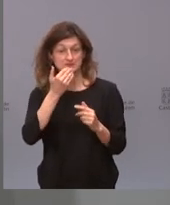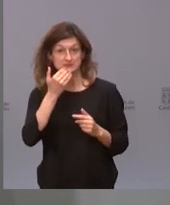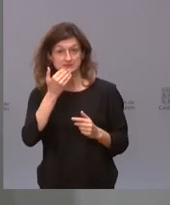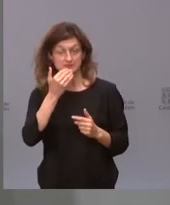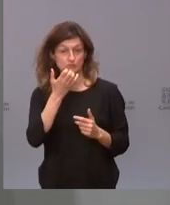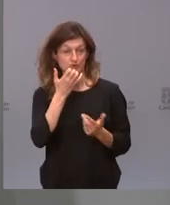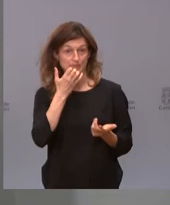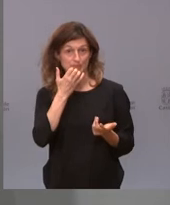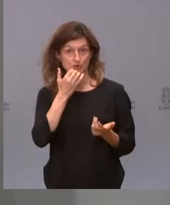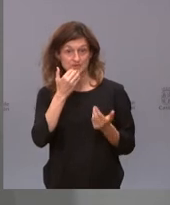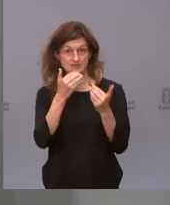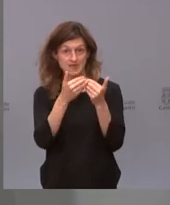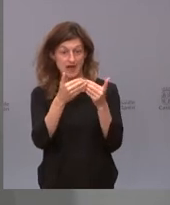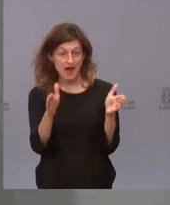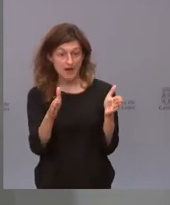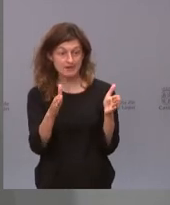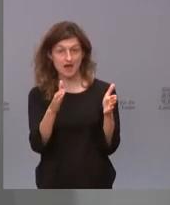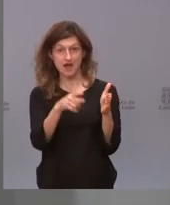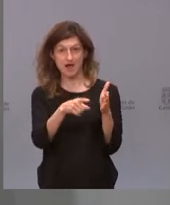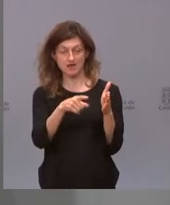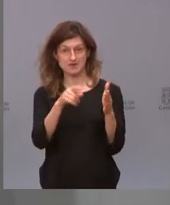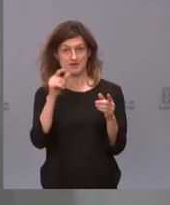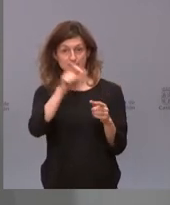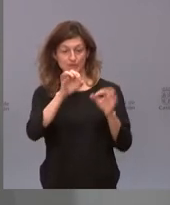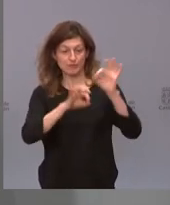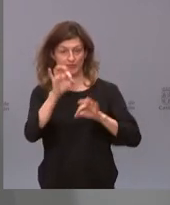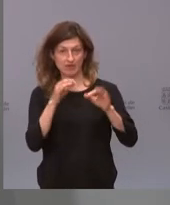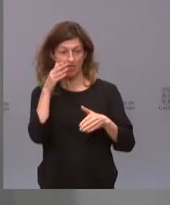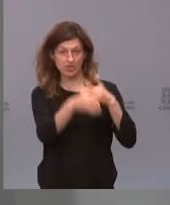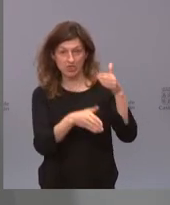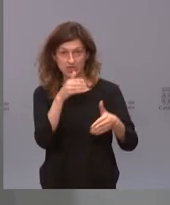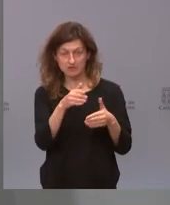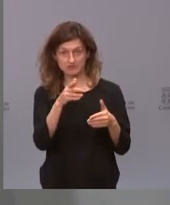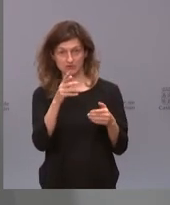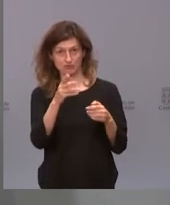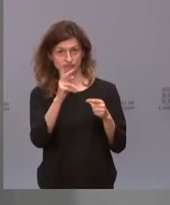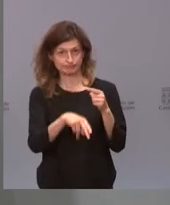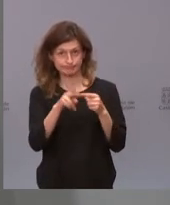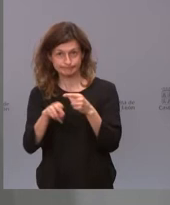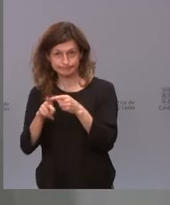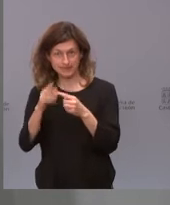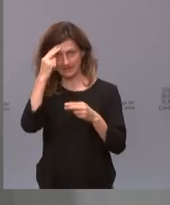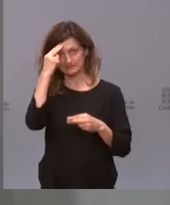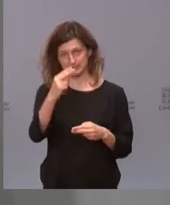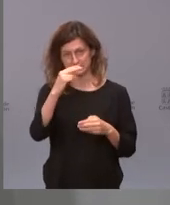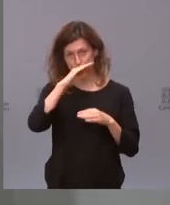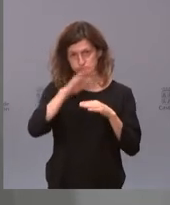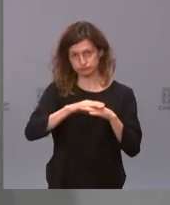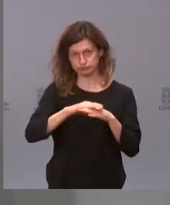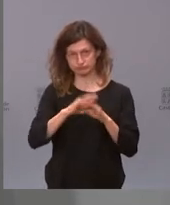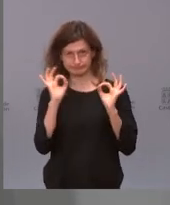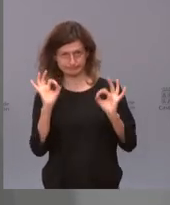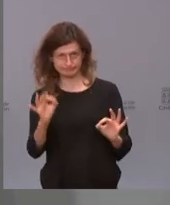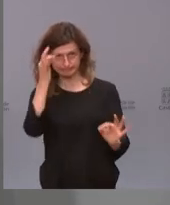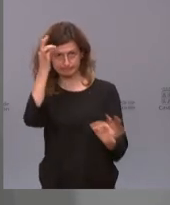abra o donde se mantenga abierto, que los aforos y todas las medidas de contención se respeten religiosamente, porque